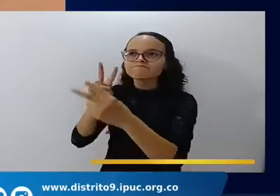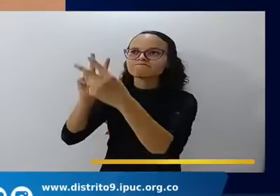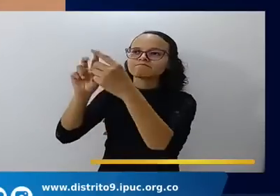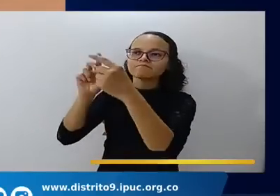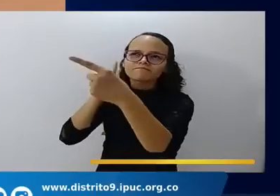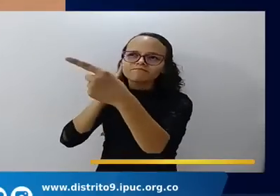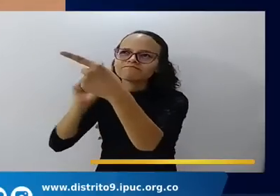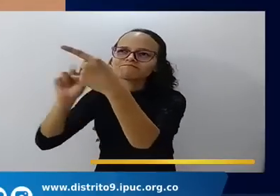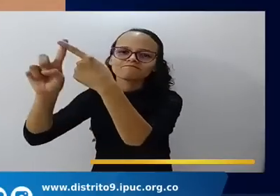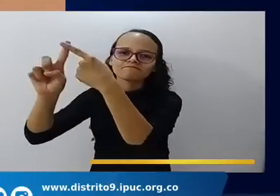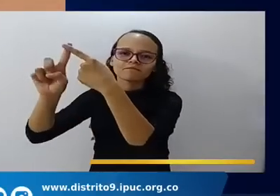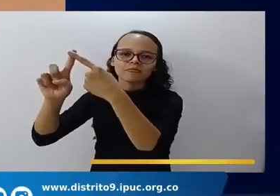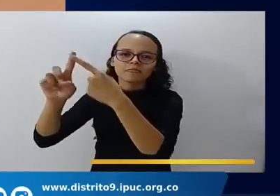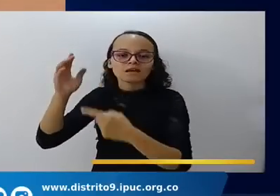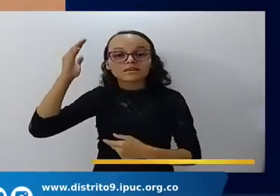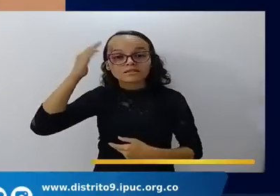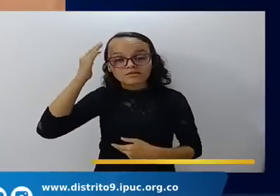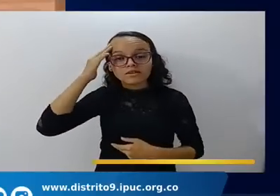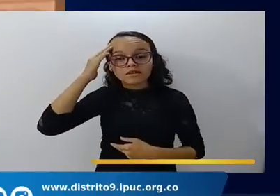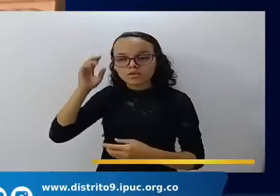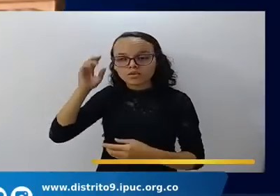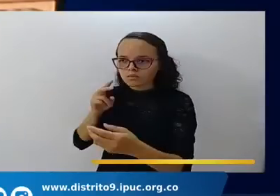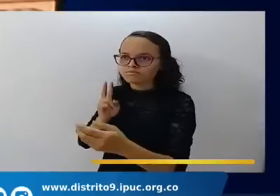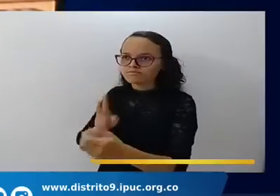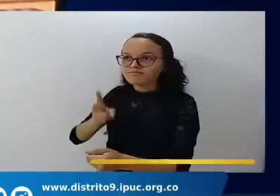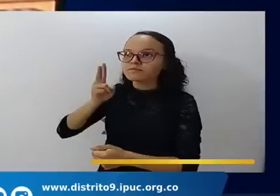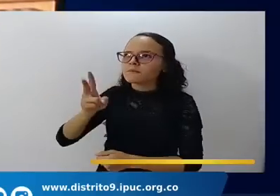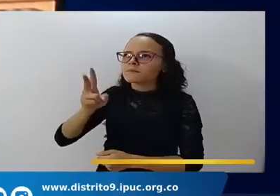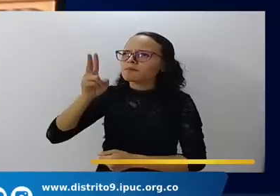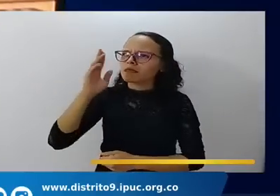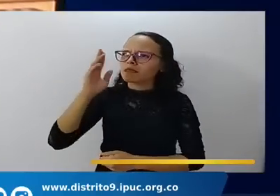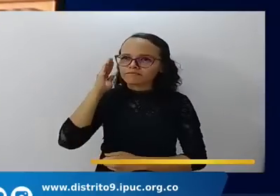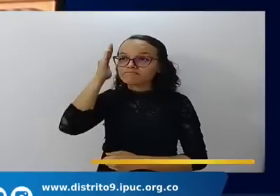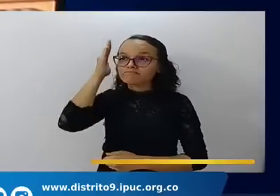ni corriendo como a la aventura, sin un norte.